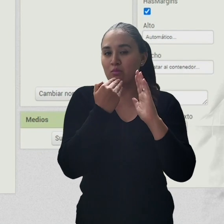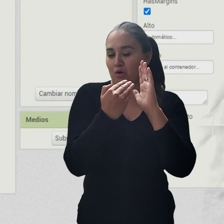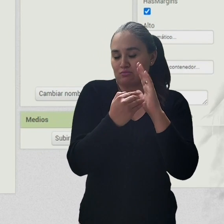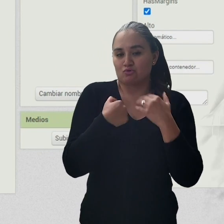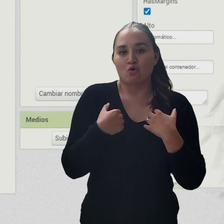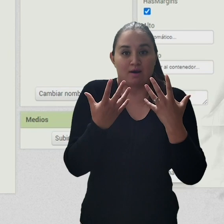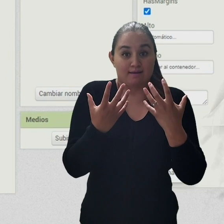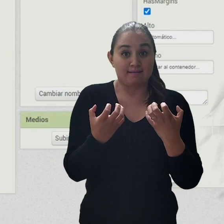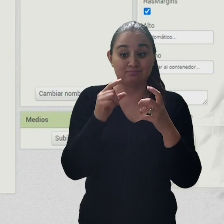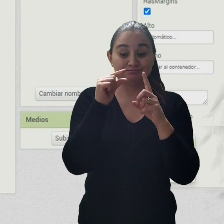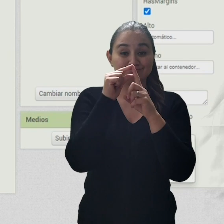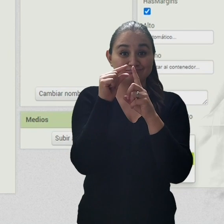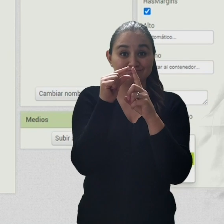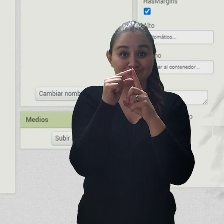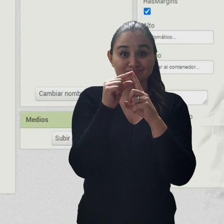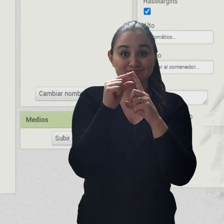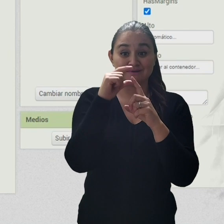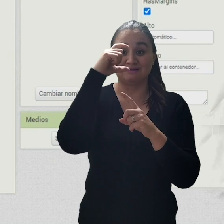en mi pantalla.